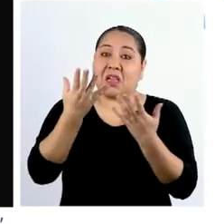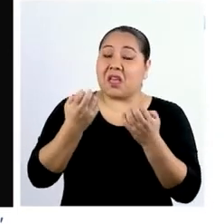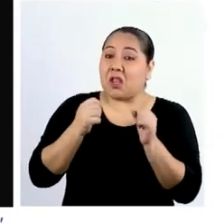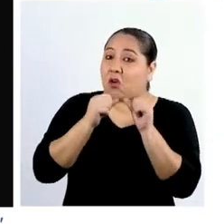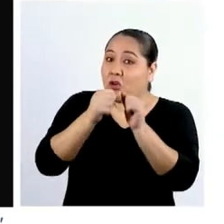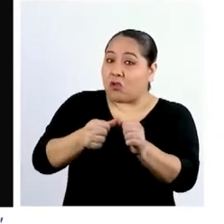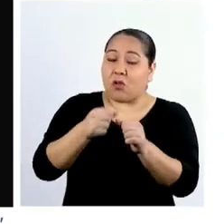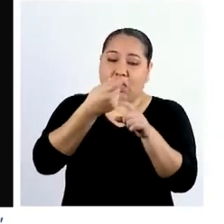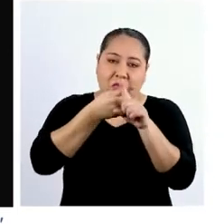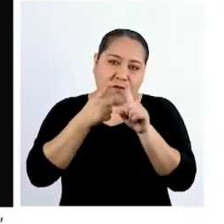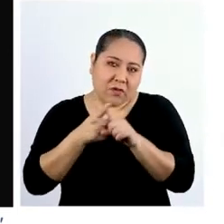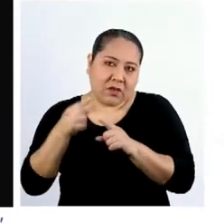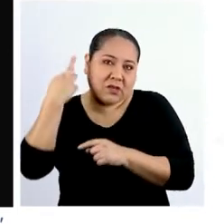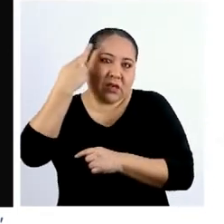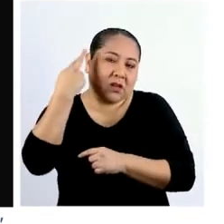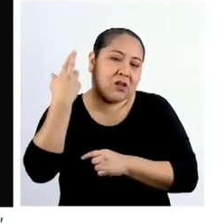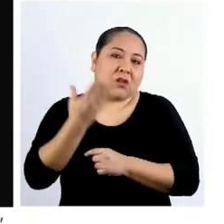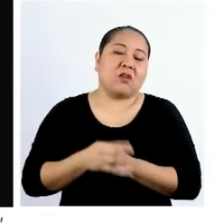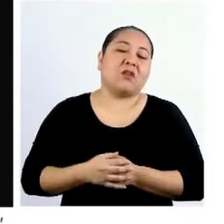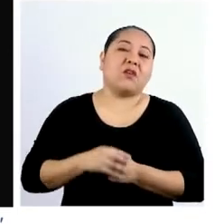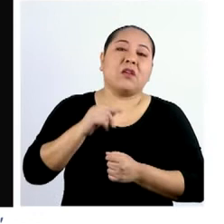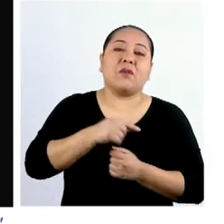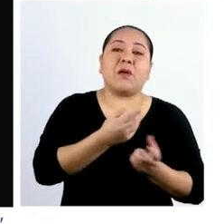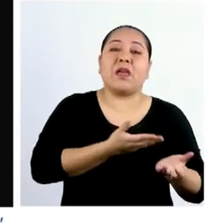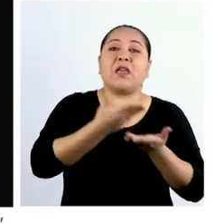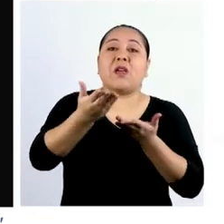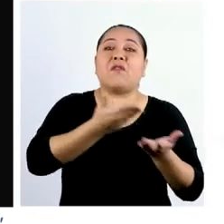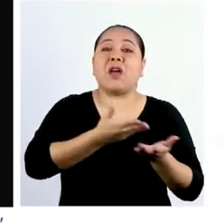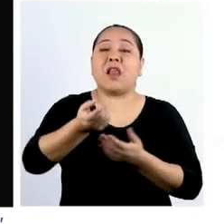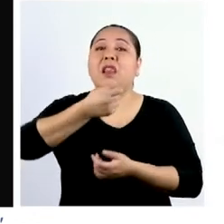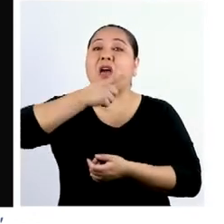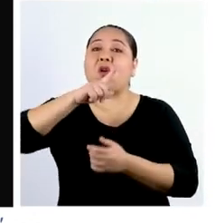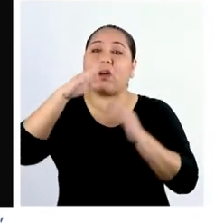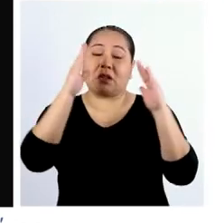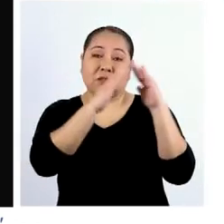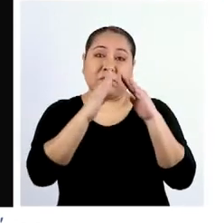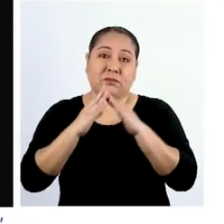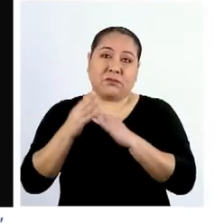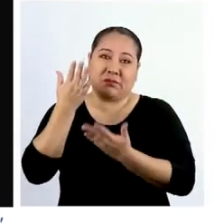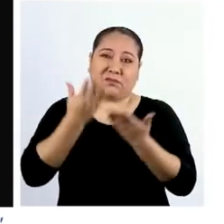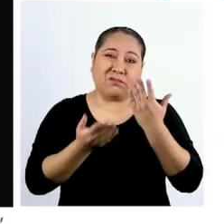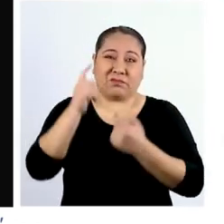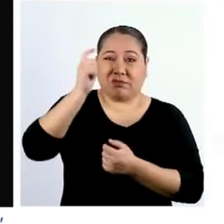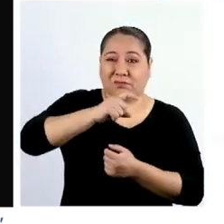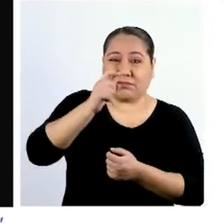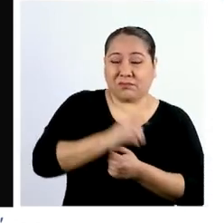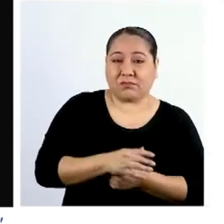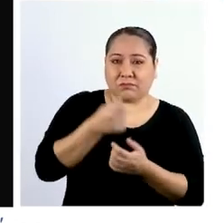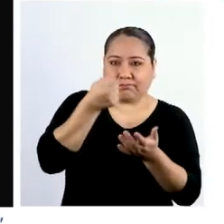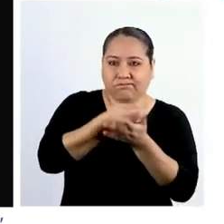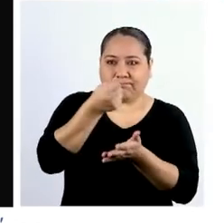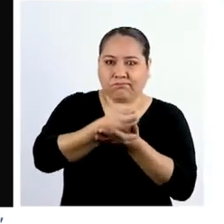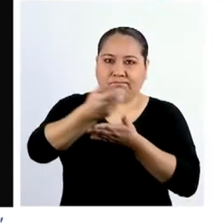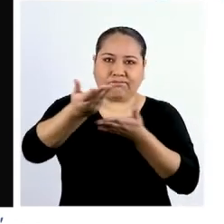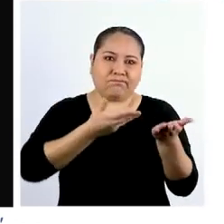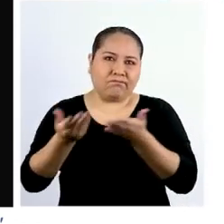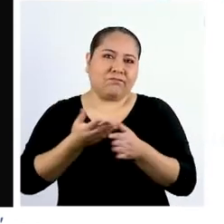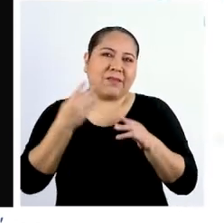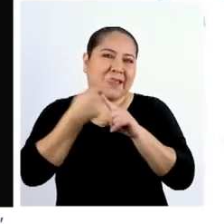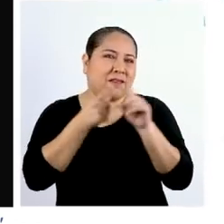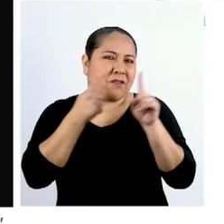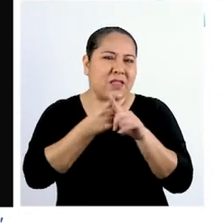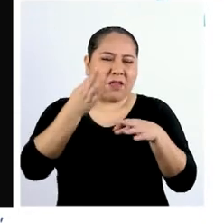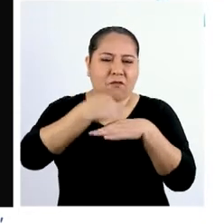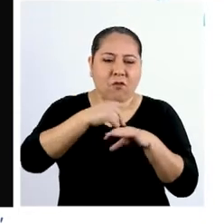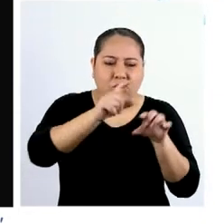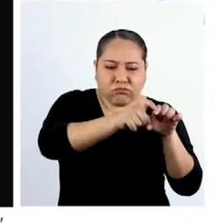preservarlo por diversas razones. Y para llevar el agua a las casas, seguro se necesitan bienes, servicios y mano de